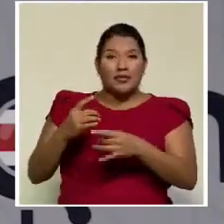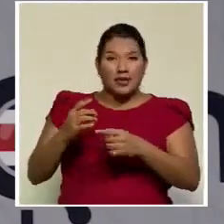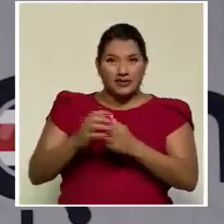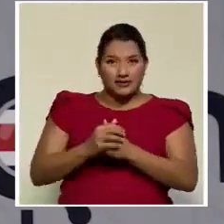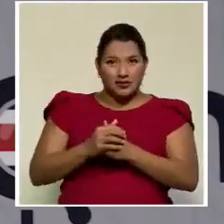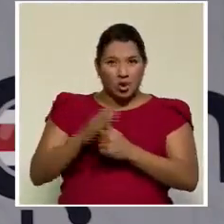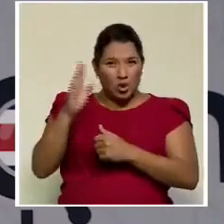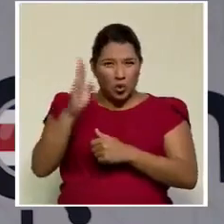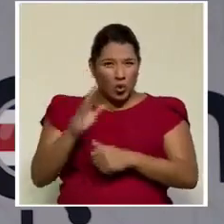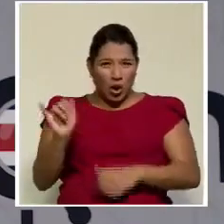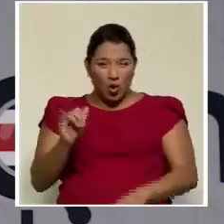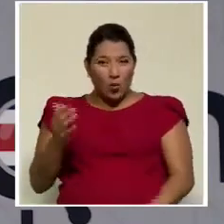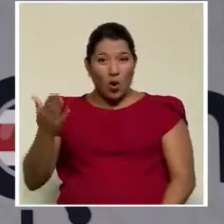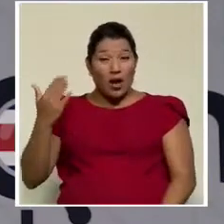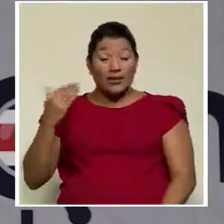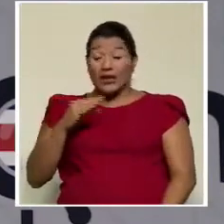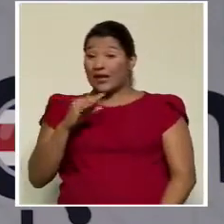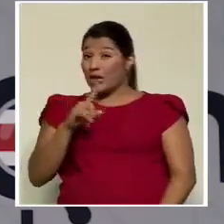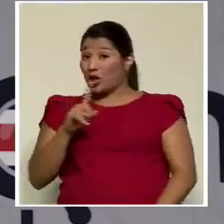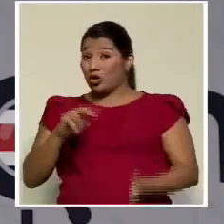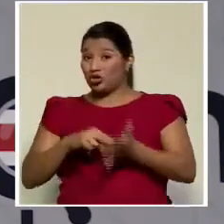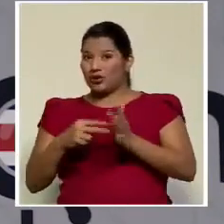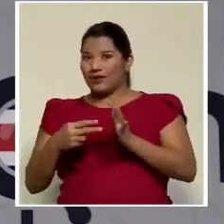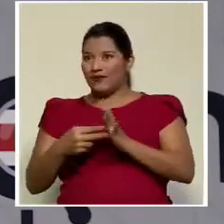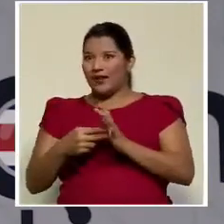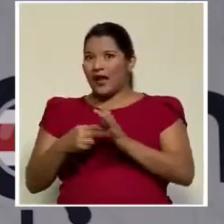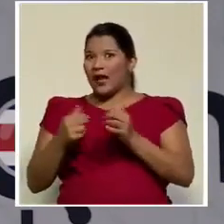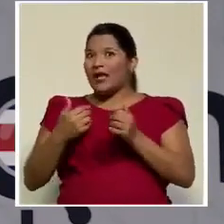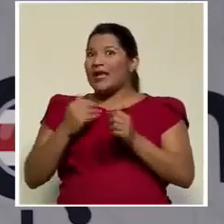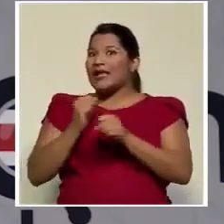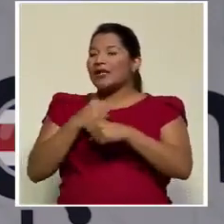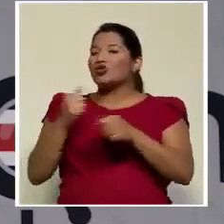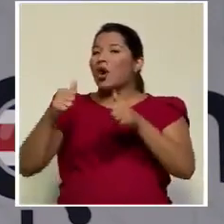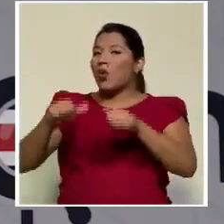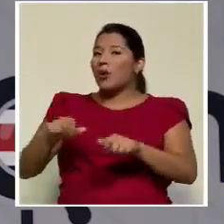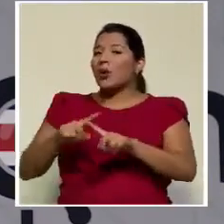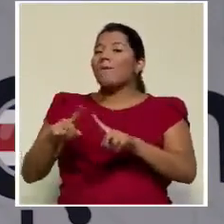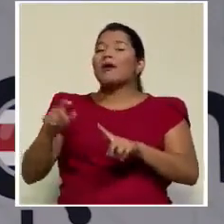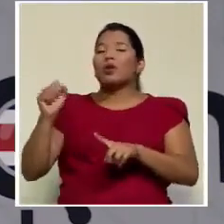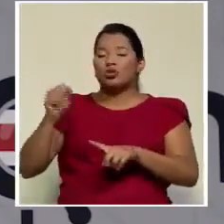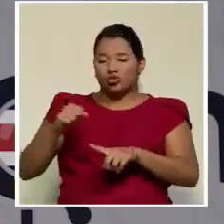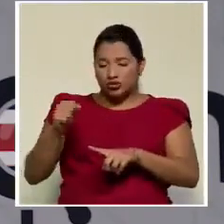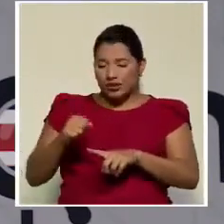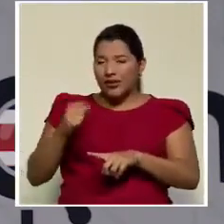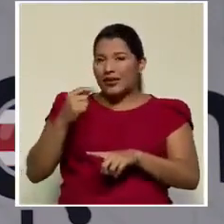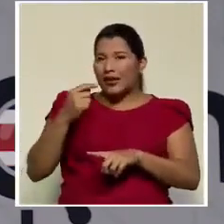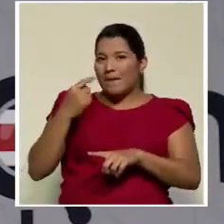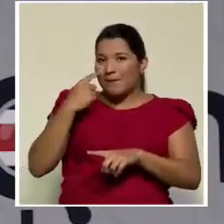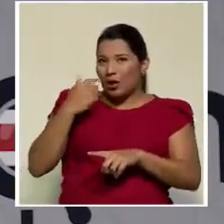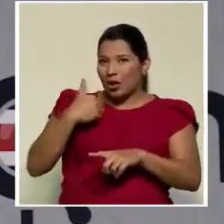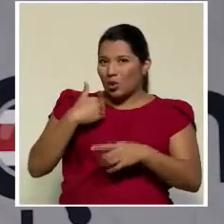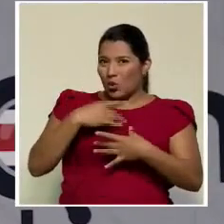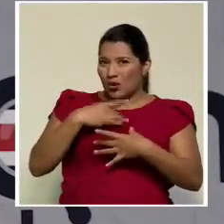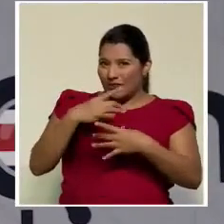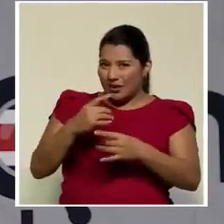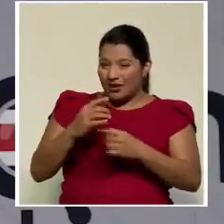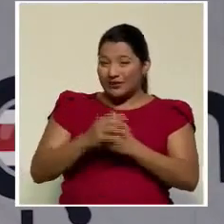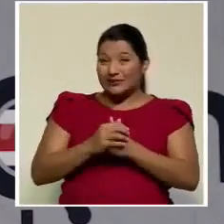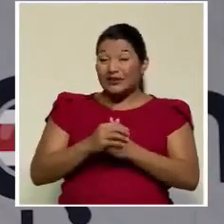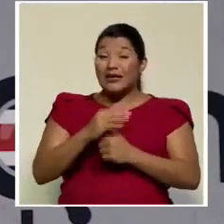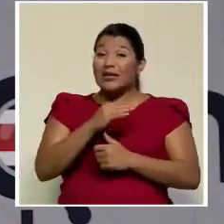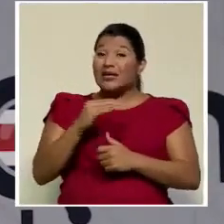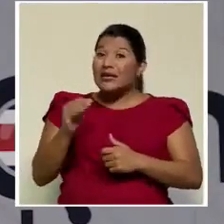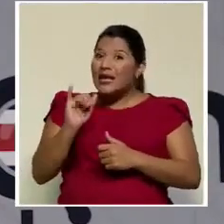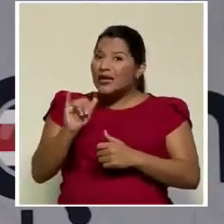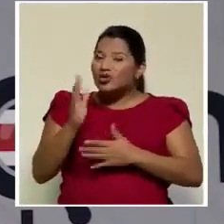nunca como antes. Y yo no estoy diciendo que esto sea un complot, pero sí estoy diciendo que hay una conjunción de intereses. Y este otro es un